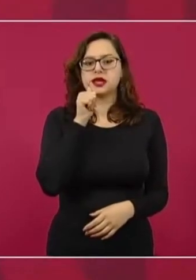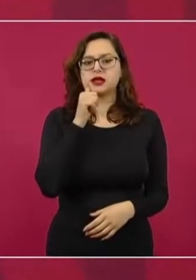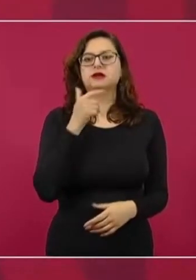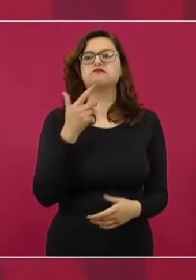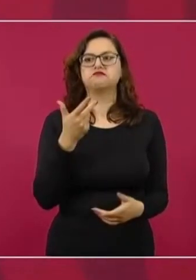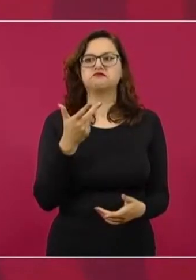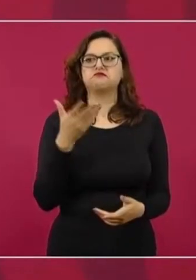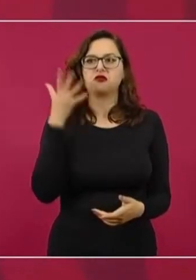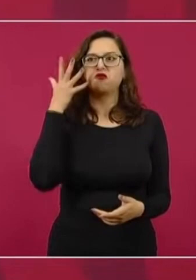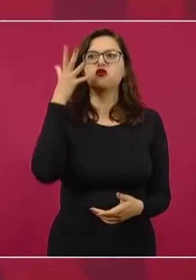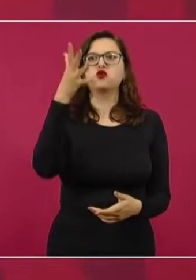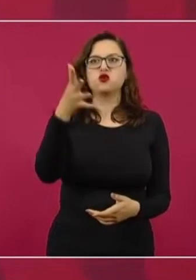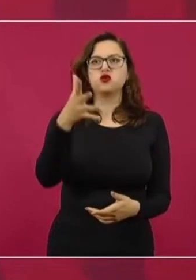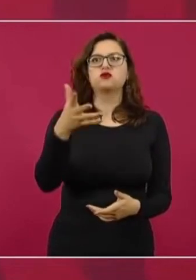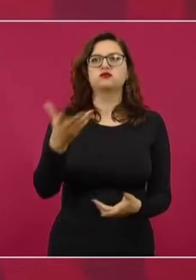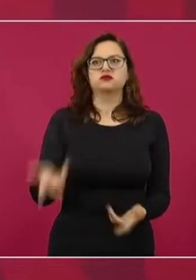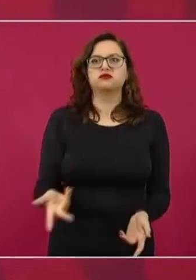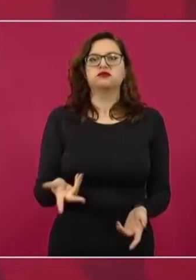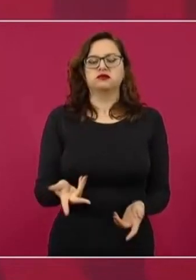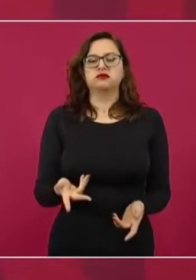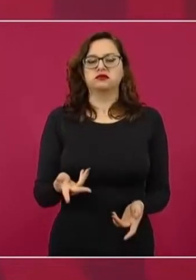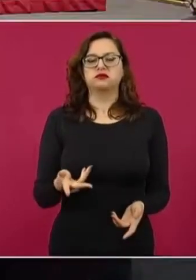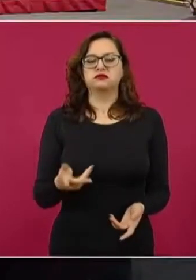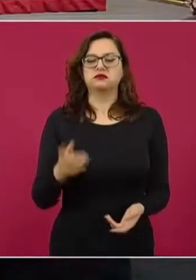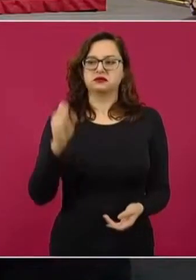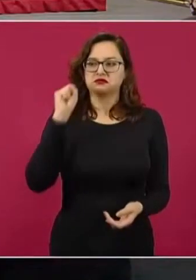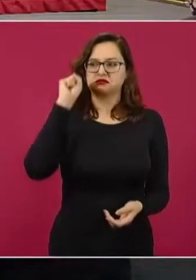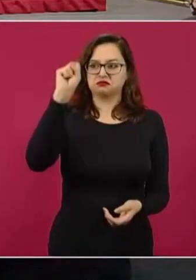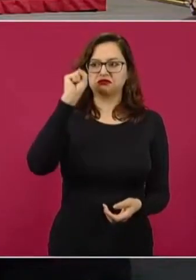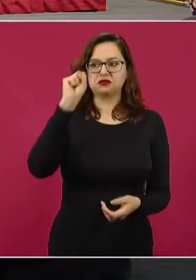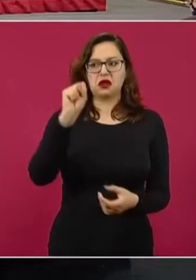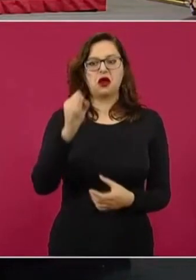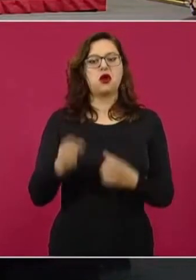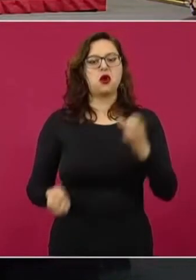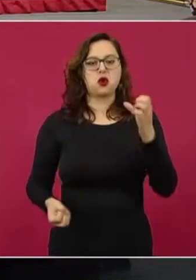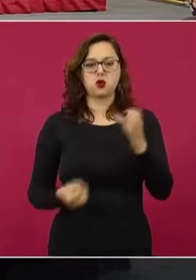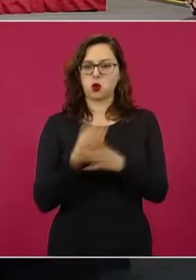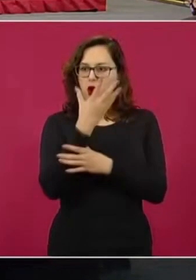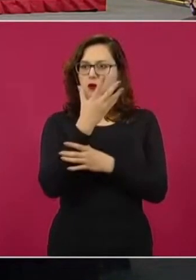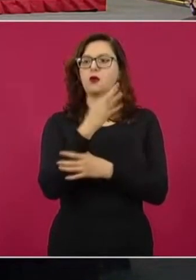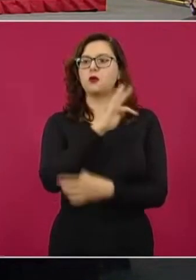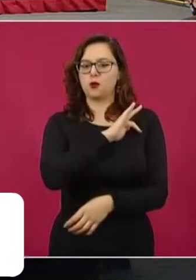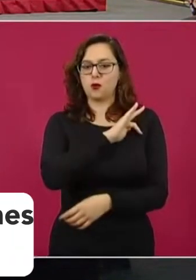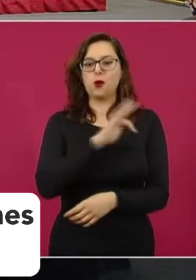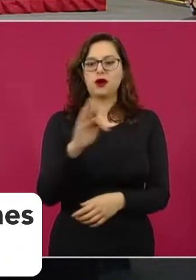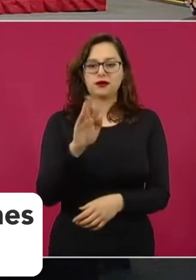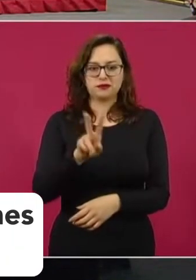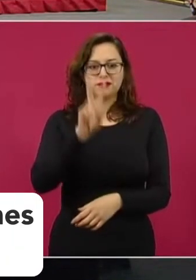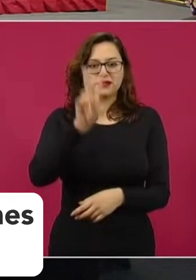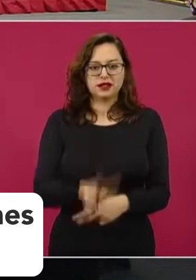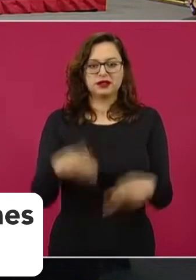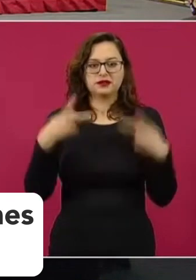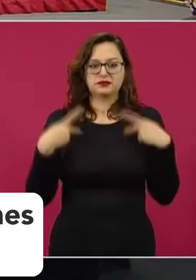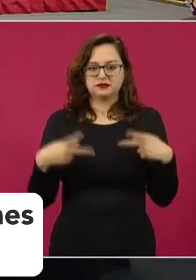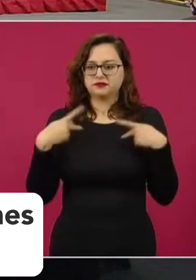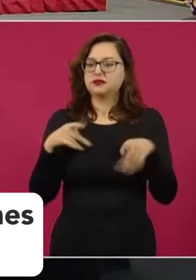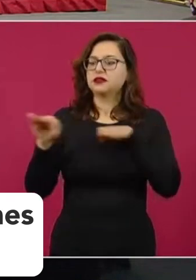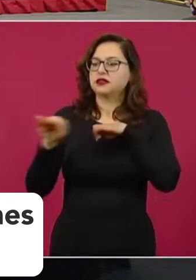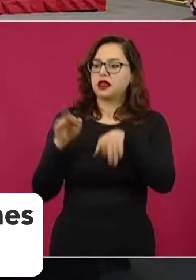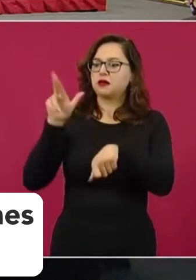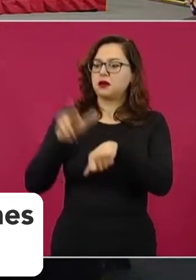sindicato de puertas abiertas, en el cual vele por los derechos realmente de los trabajadores petroleros.